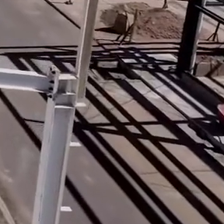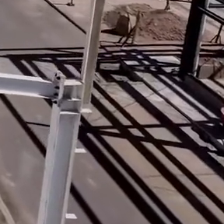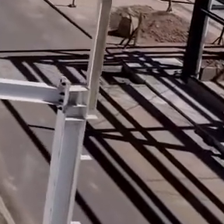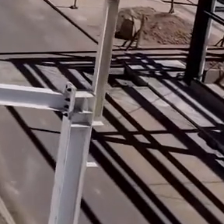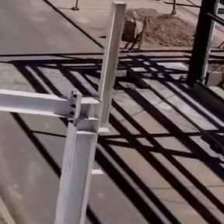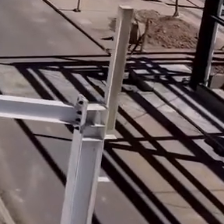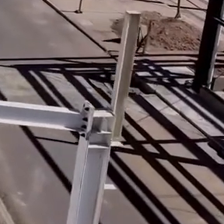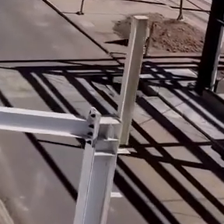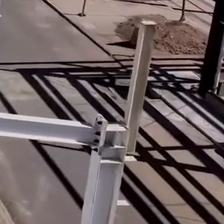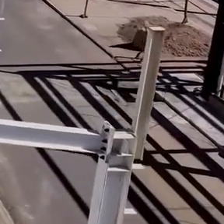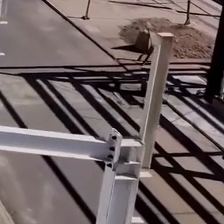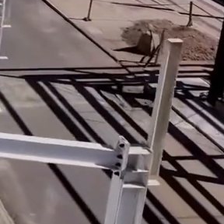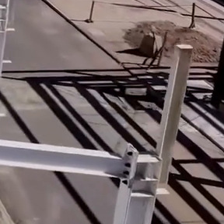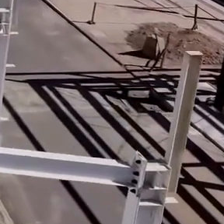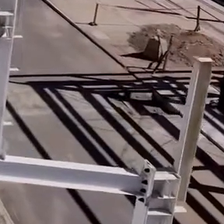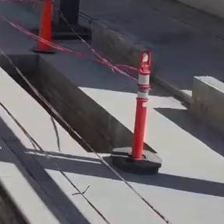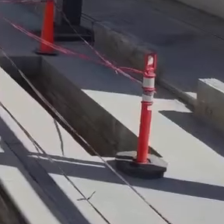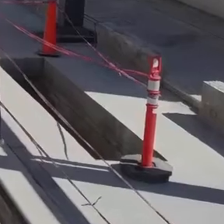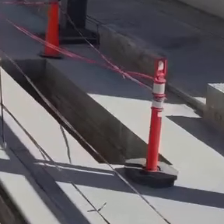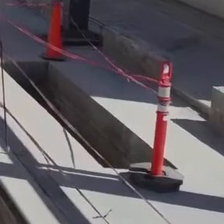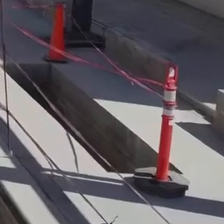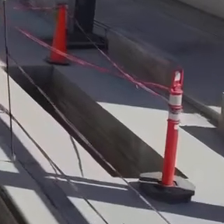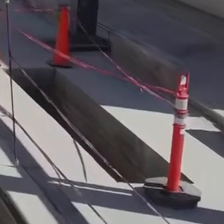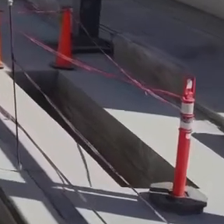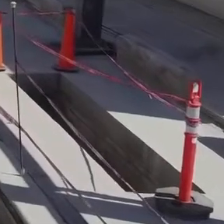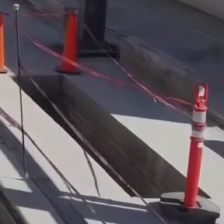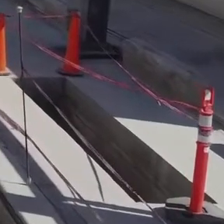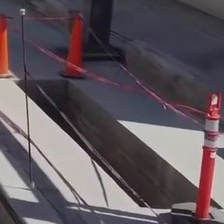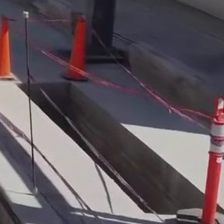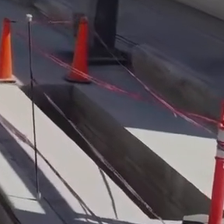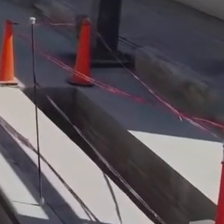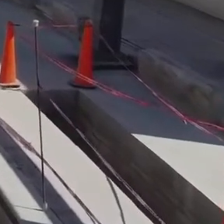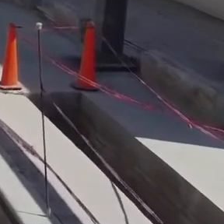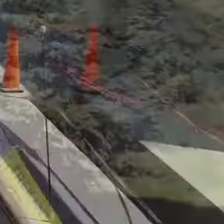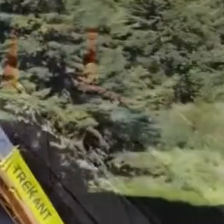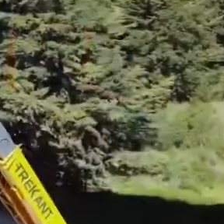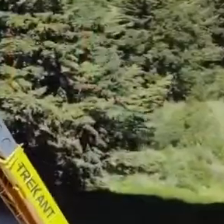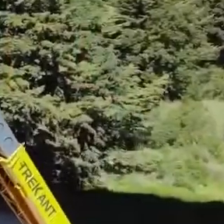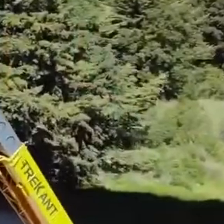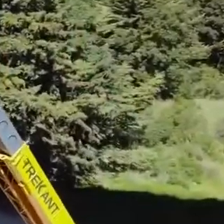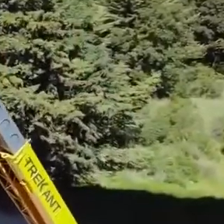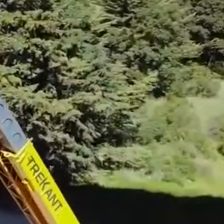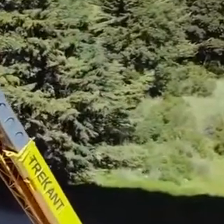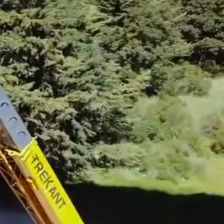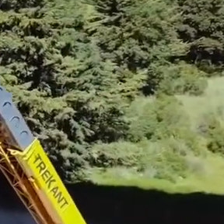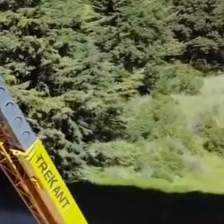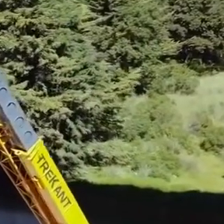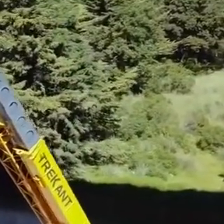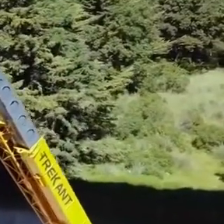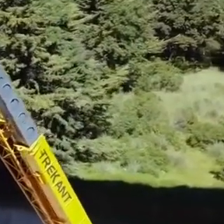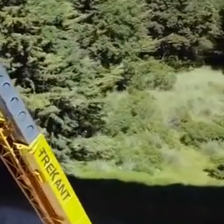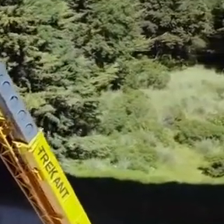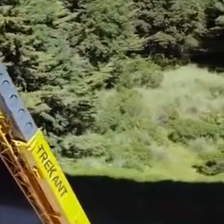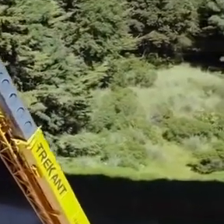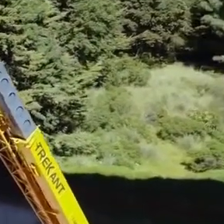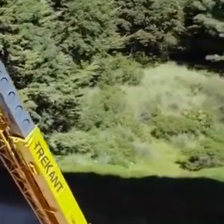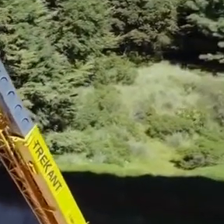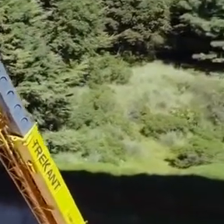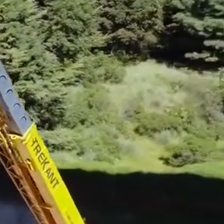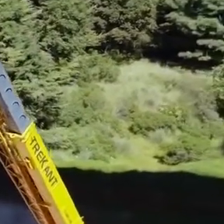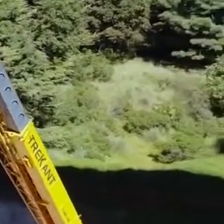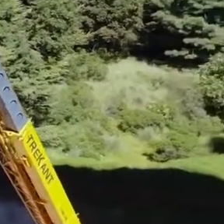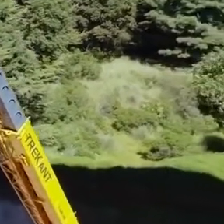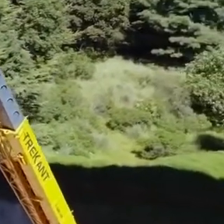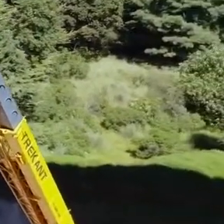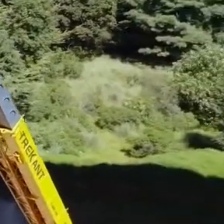marcos de las estructuras para el torno rodero y la cabina de pintura. Viaducto 2. Se construyen los topes sísmicos